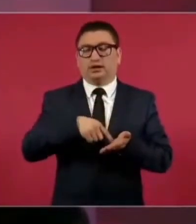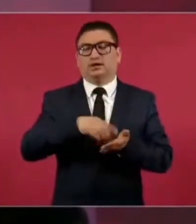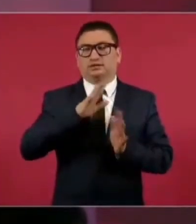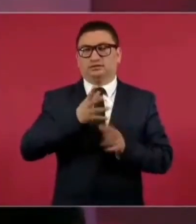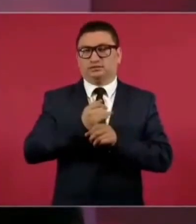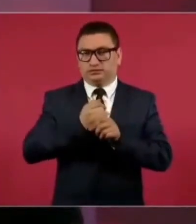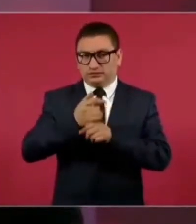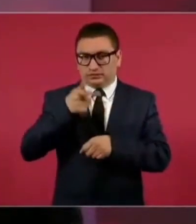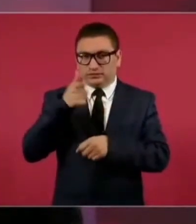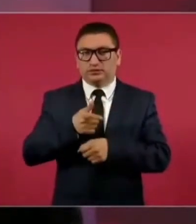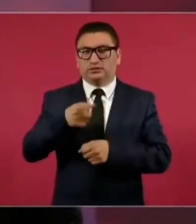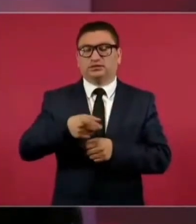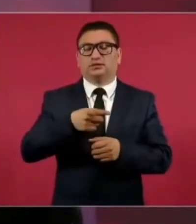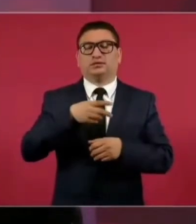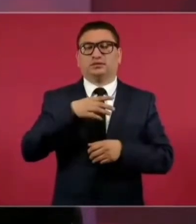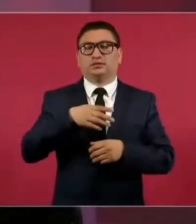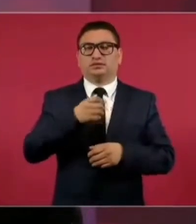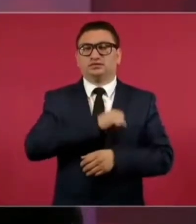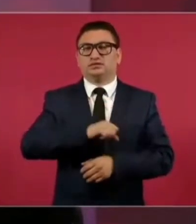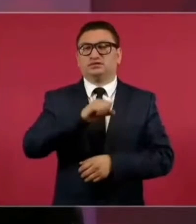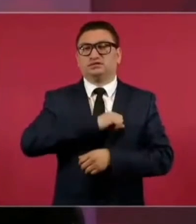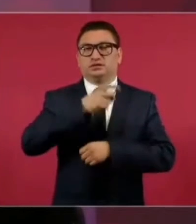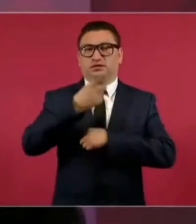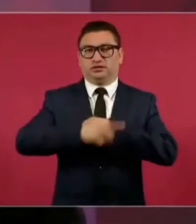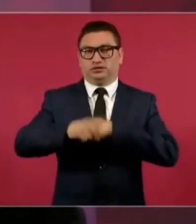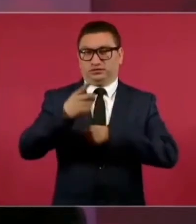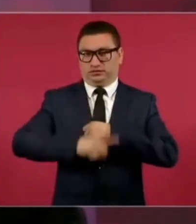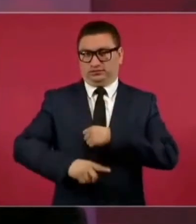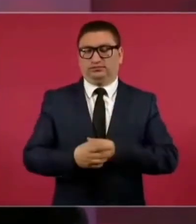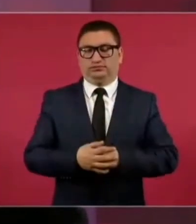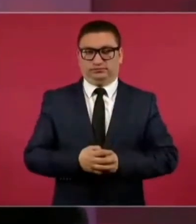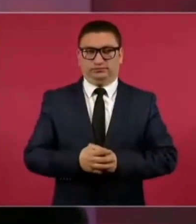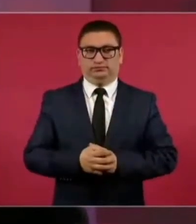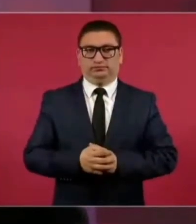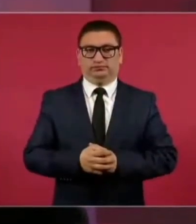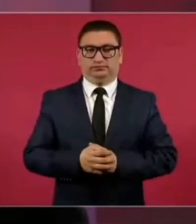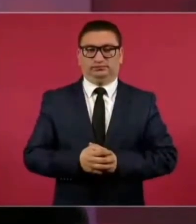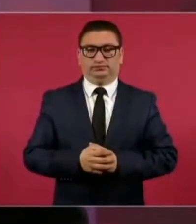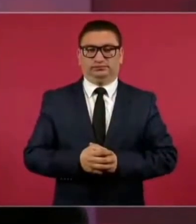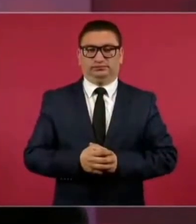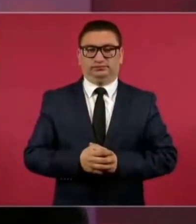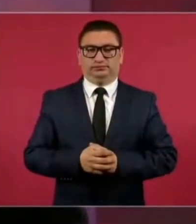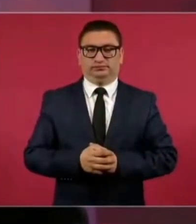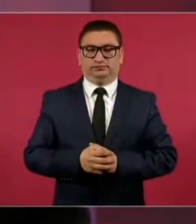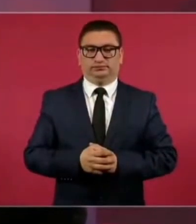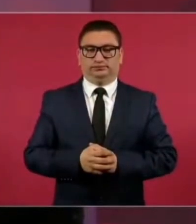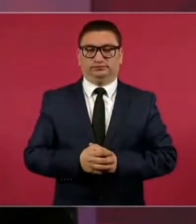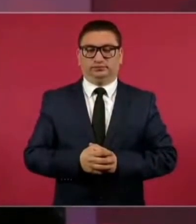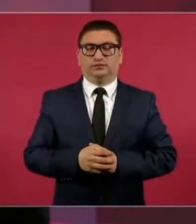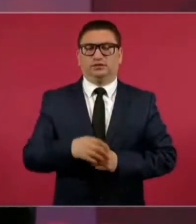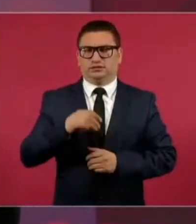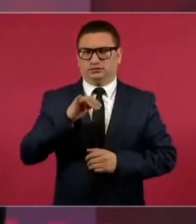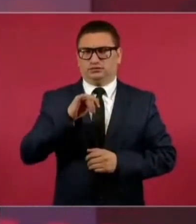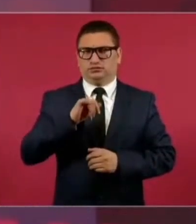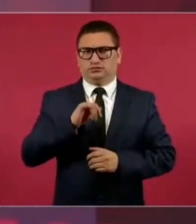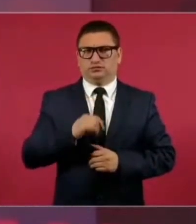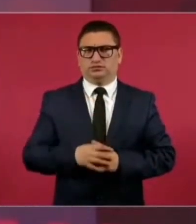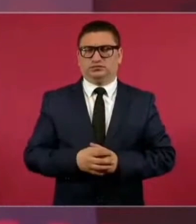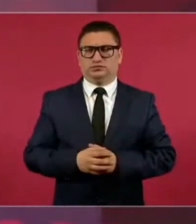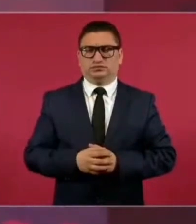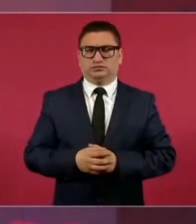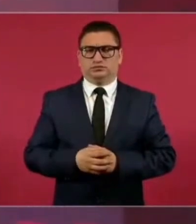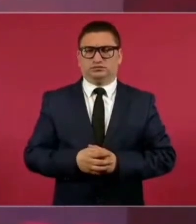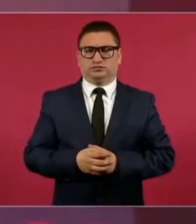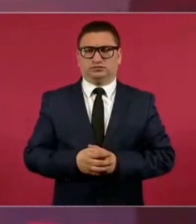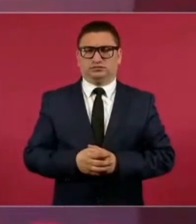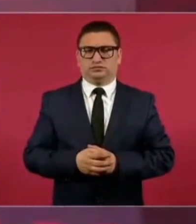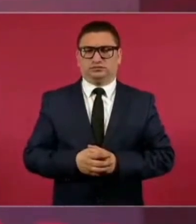pero